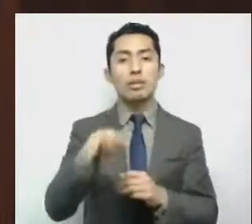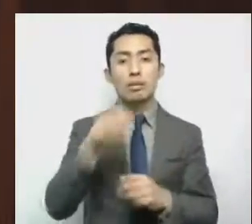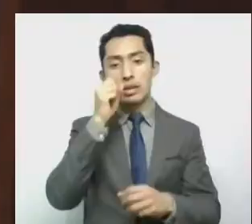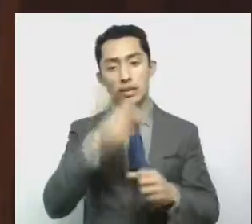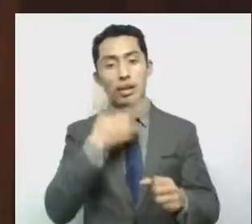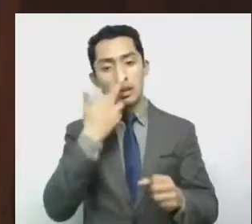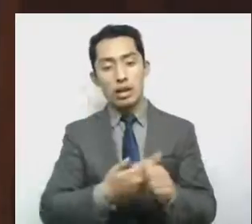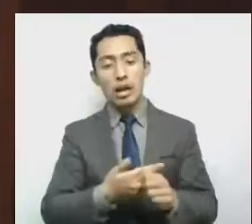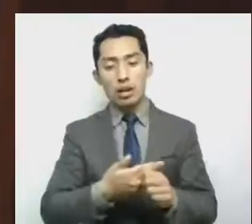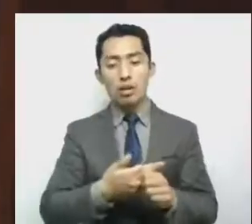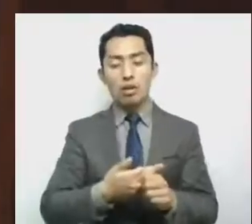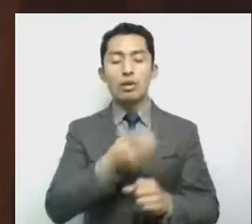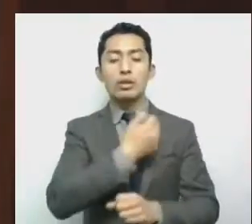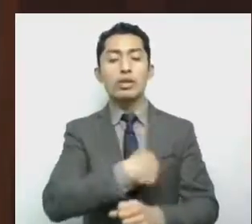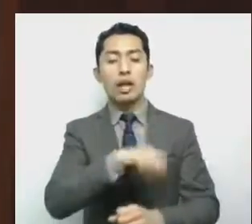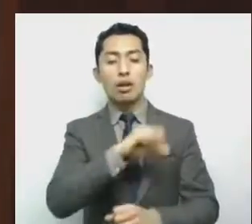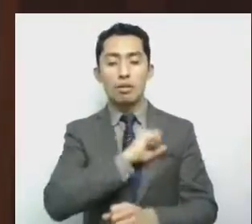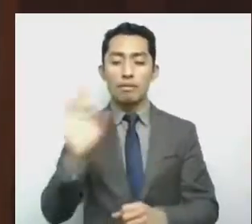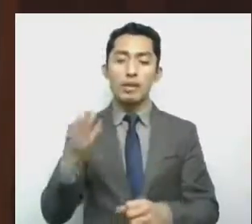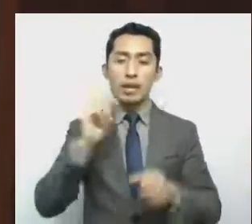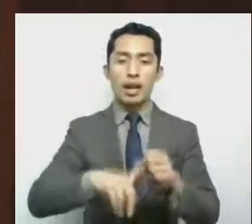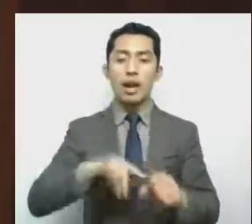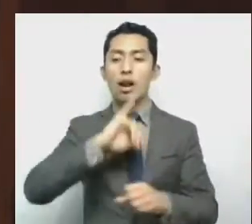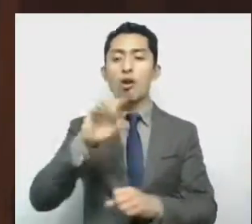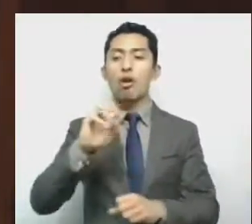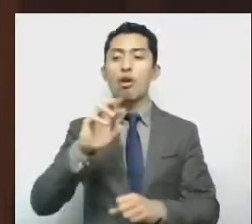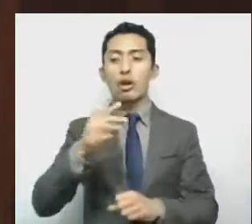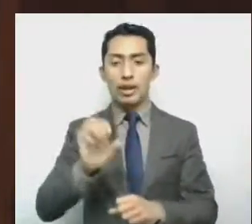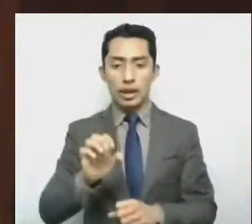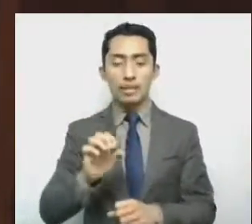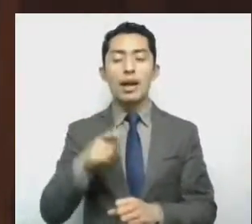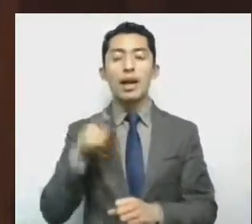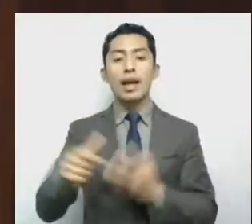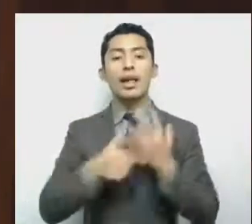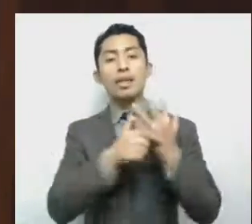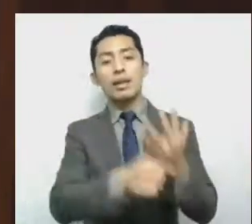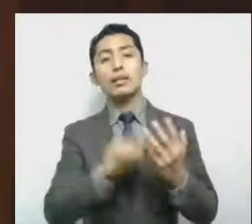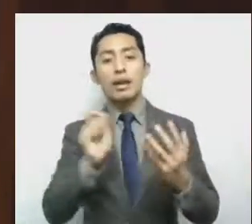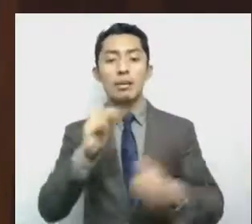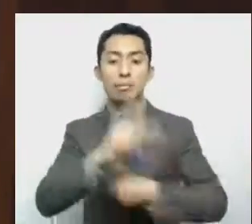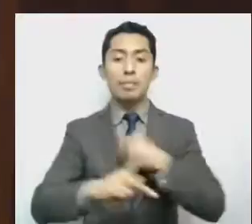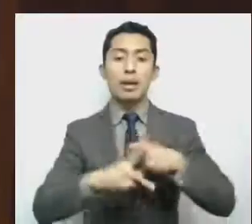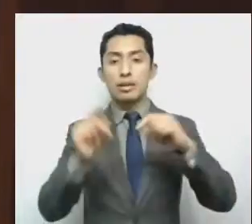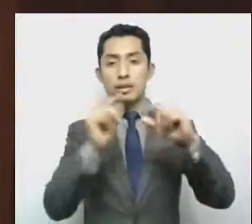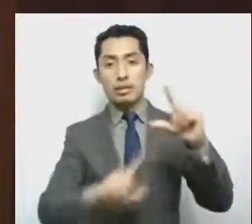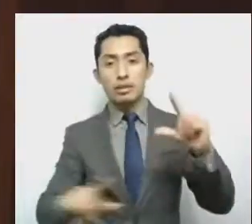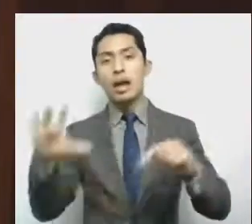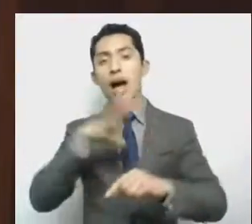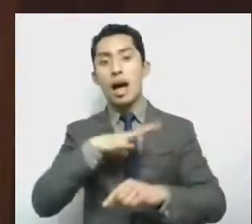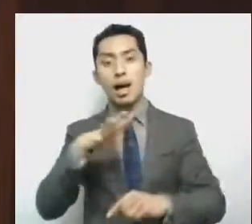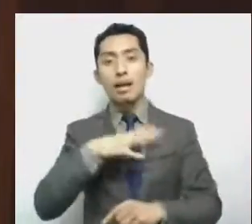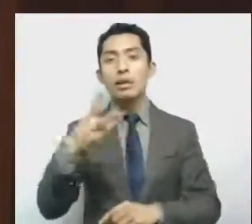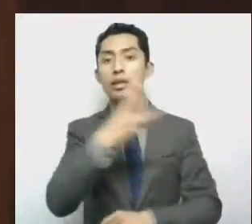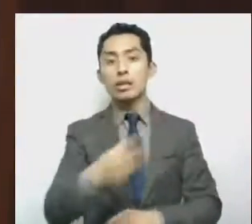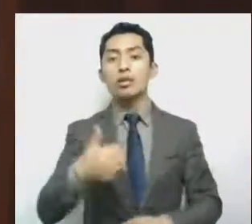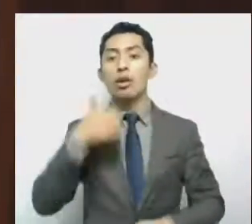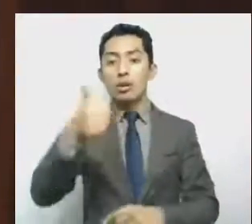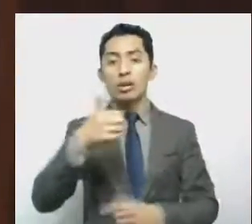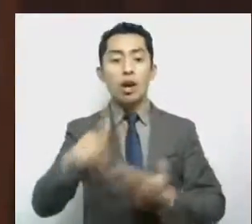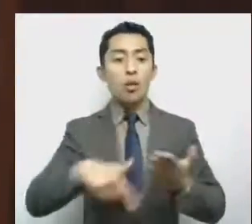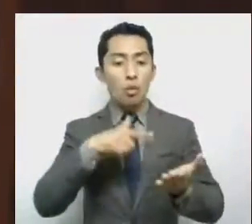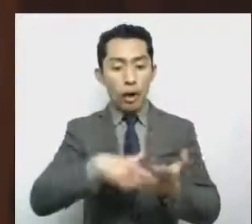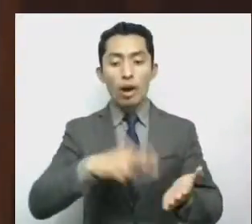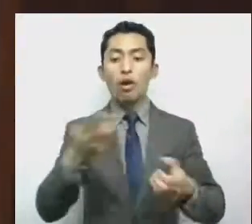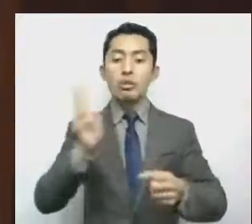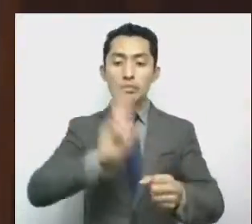de Salud Federal, Jorge Alcocer Varela, señaló que en el país hay 306 obras entre hospitales